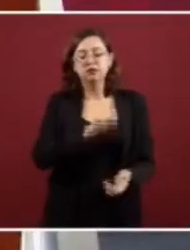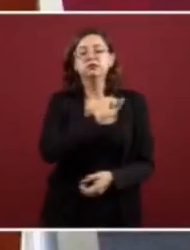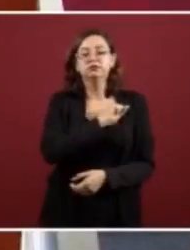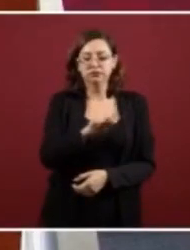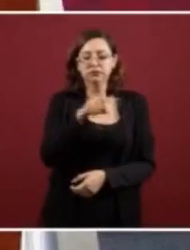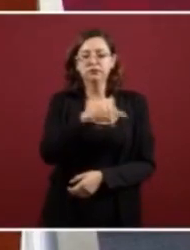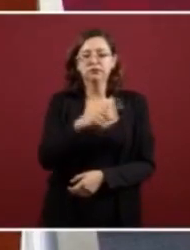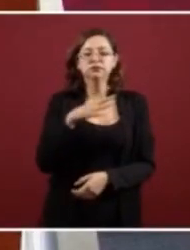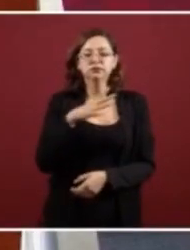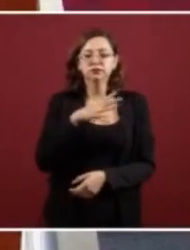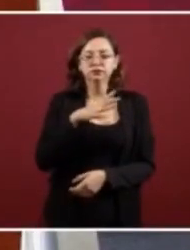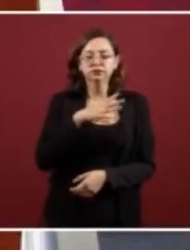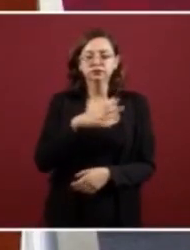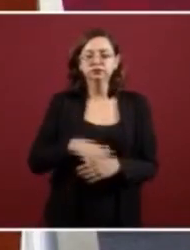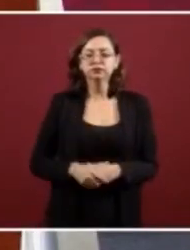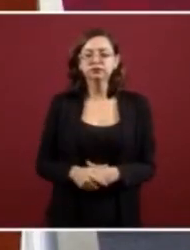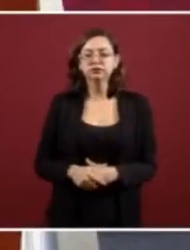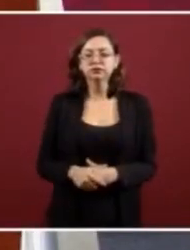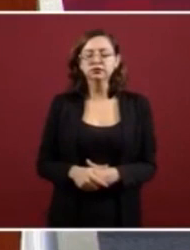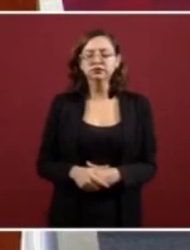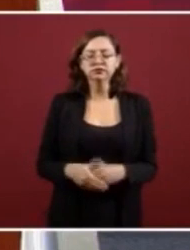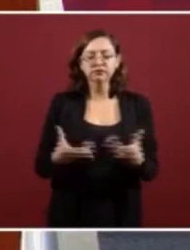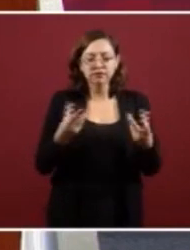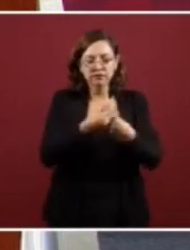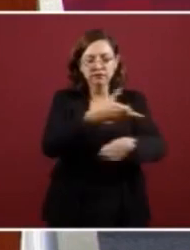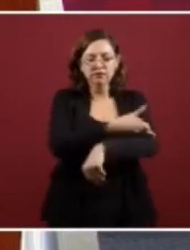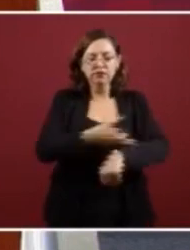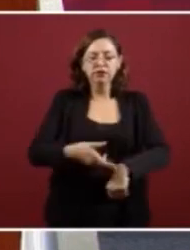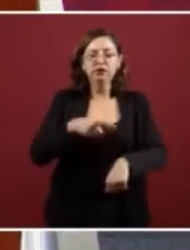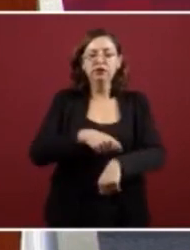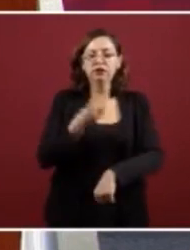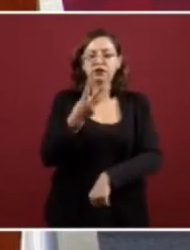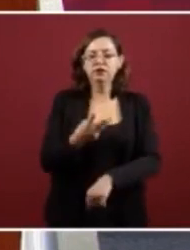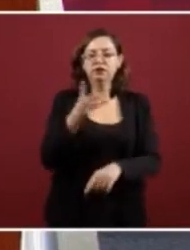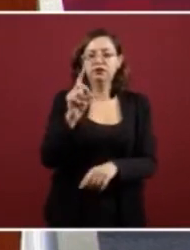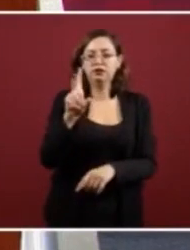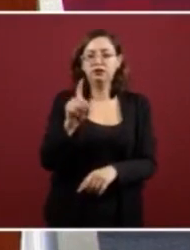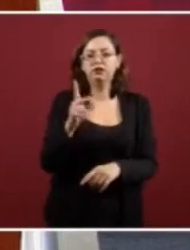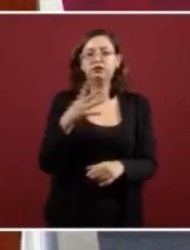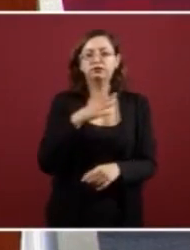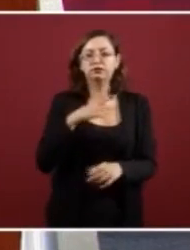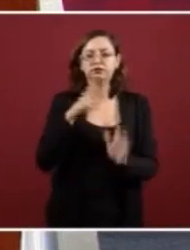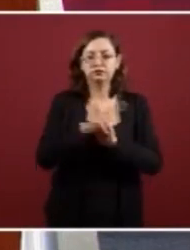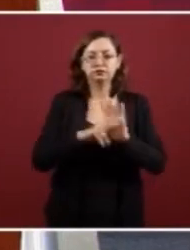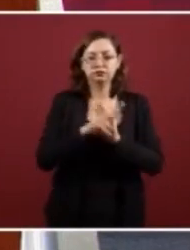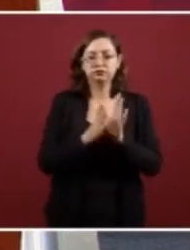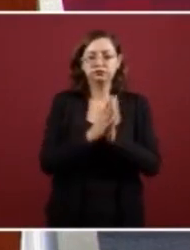la casa con su familia, esta es a las 14.30. Ahí tenemos un video, por favor.